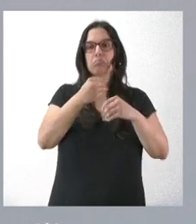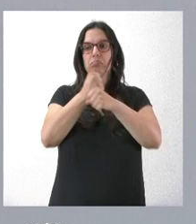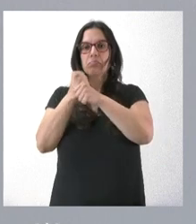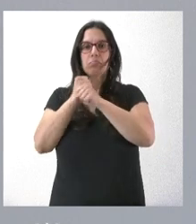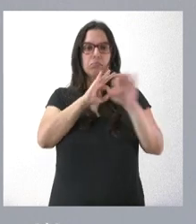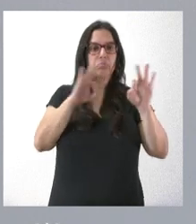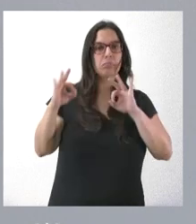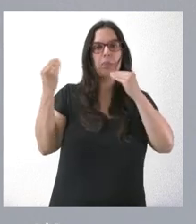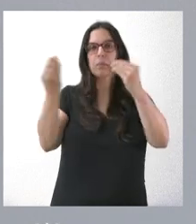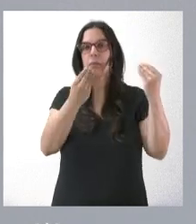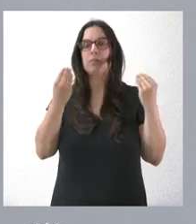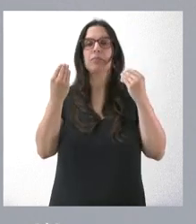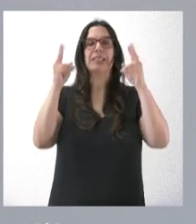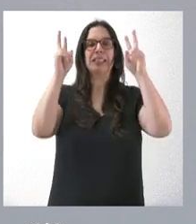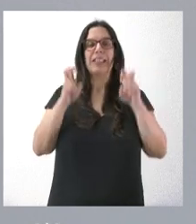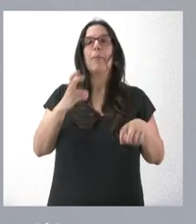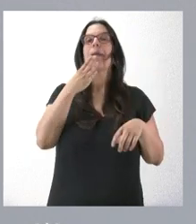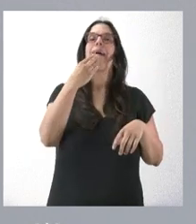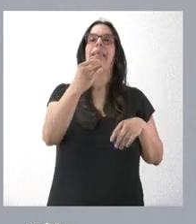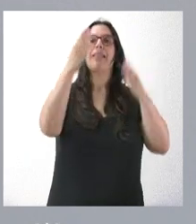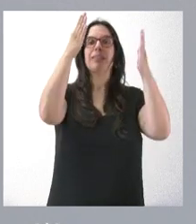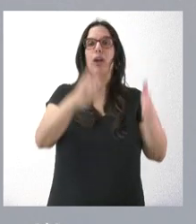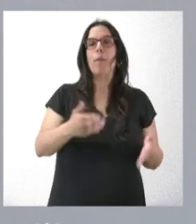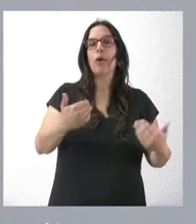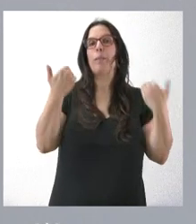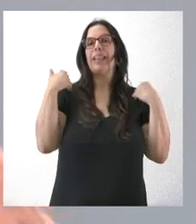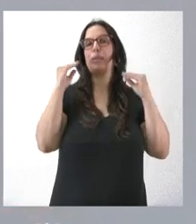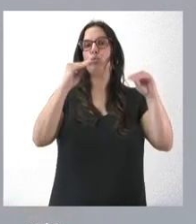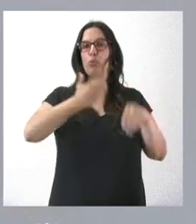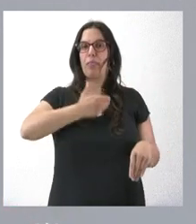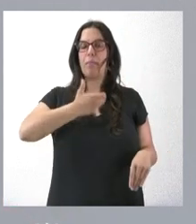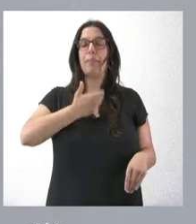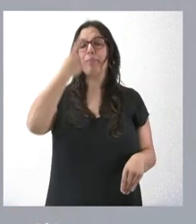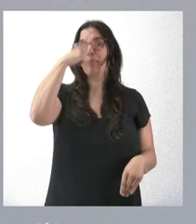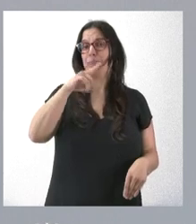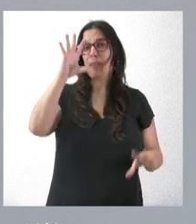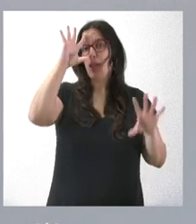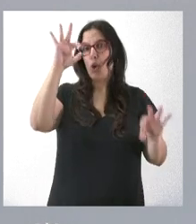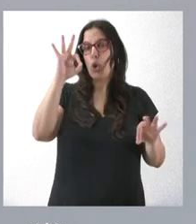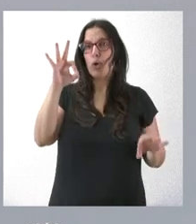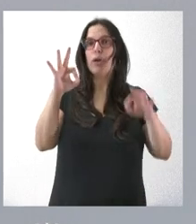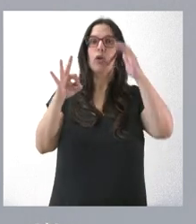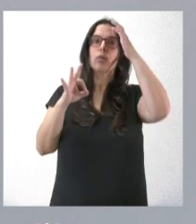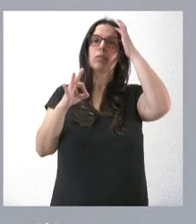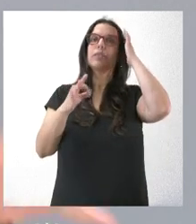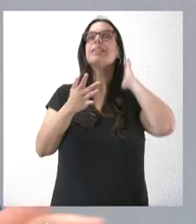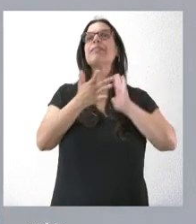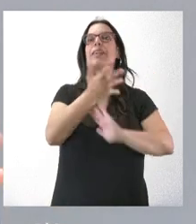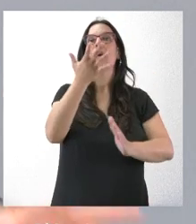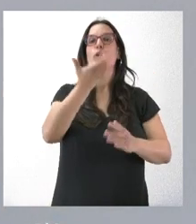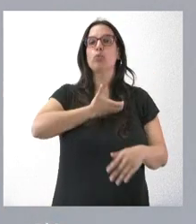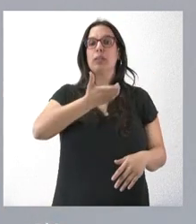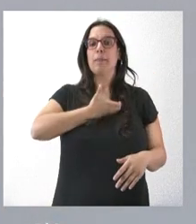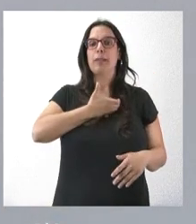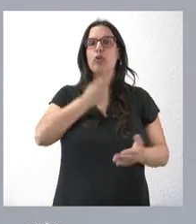celebración de las edades del hombre en las competencias de carácter municipal. Saben ustedes, lógicamente, que no tiene que pagar el ayuntamiento todo lo relativo a